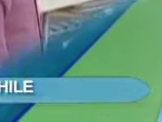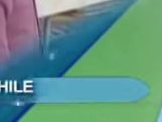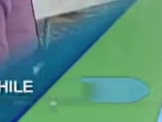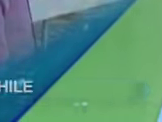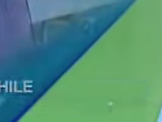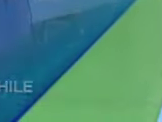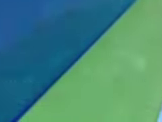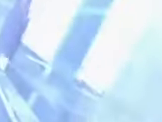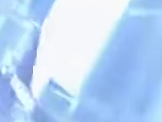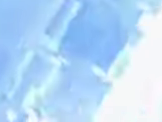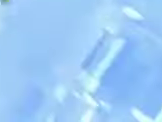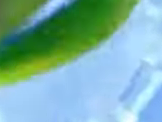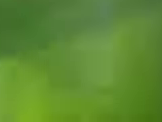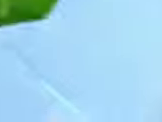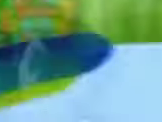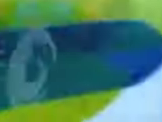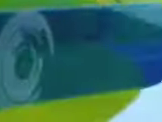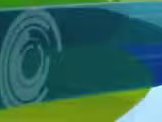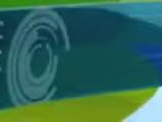diciembre.